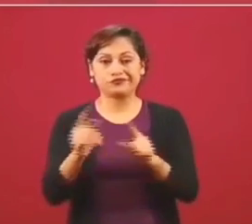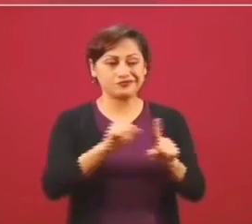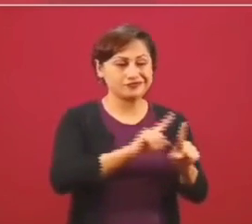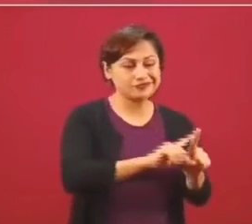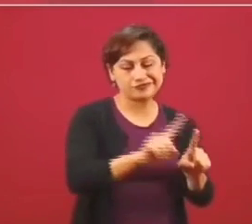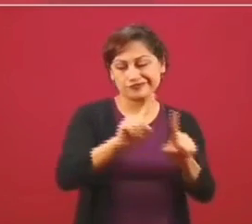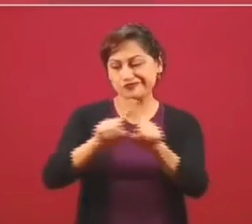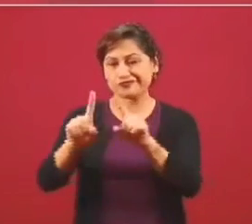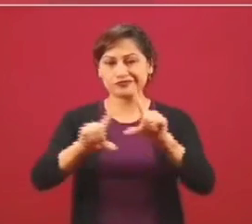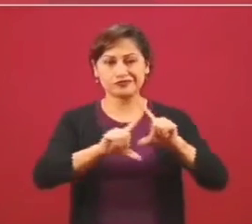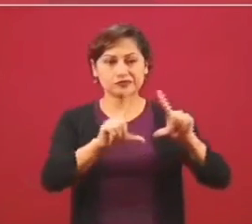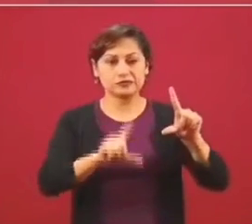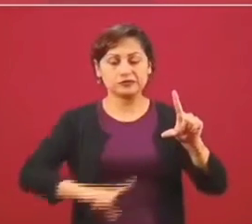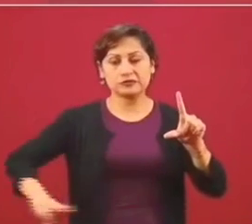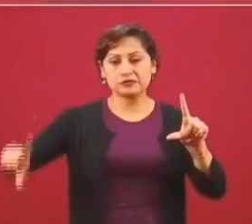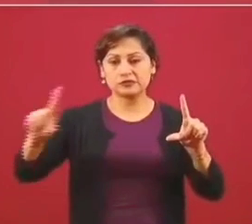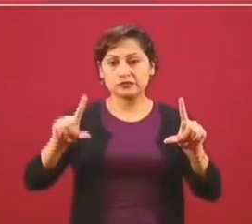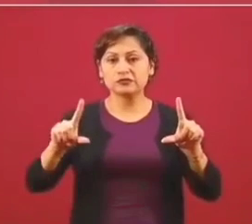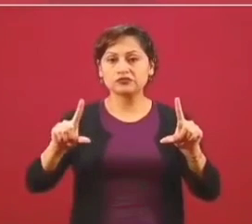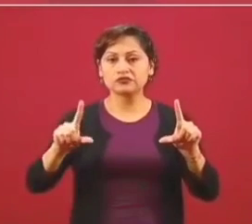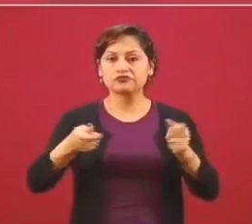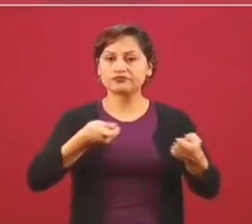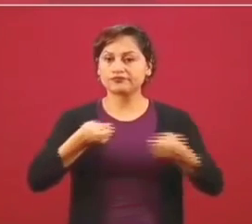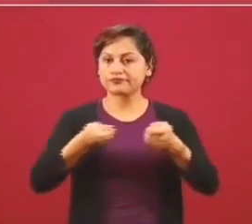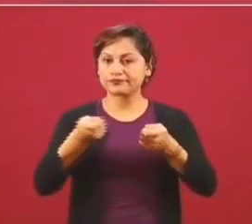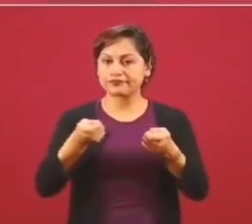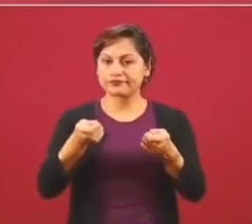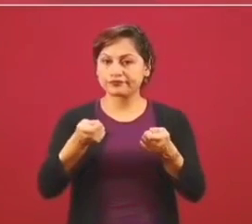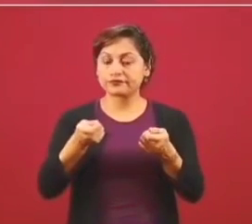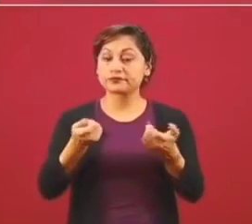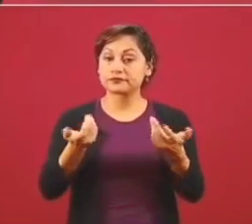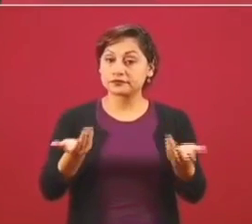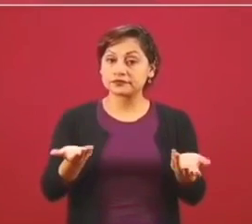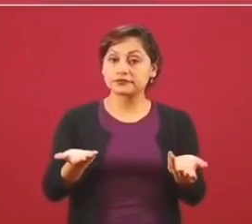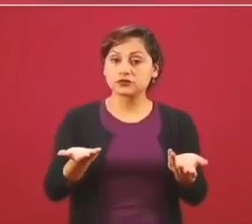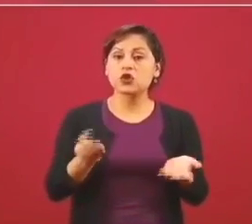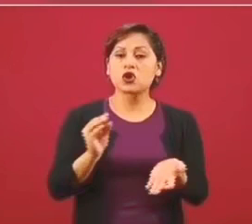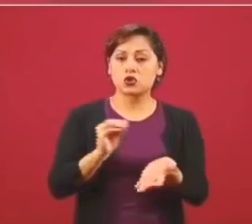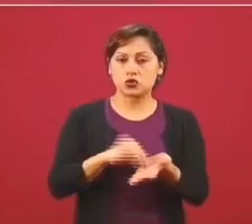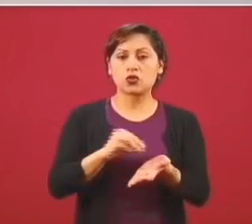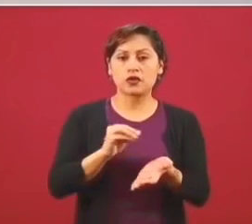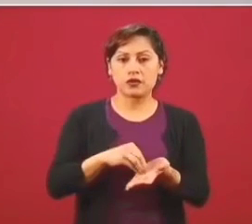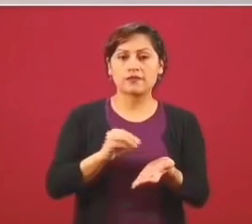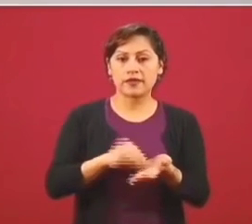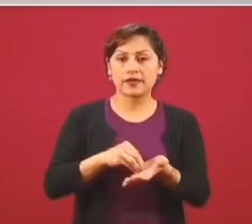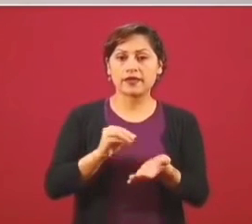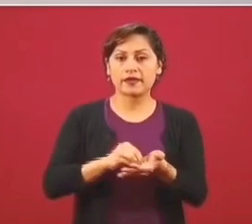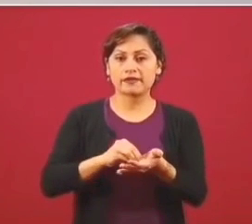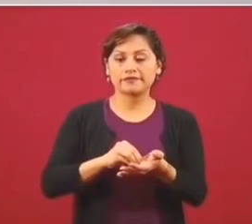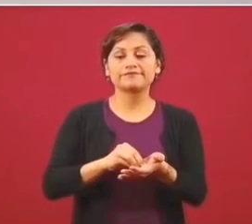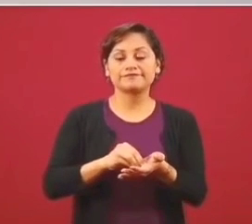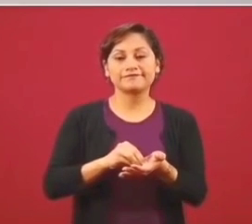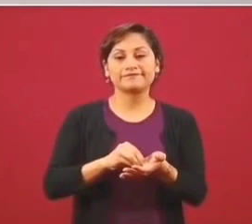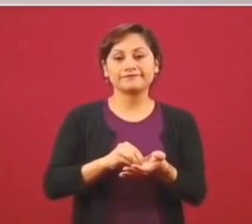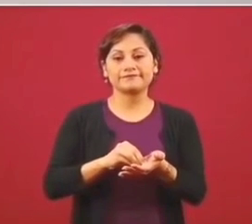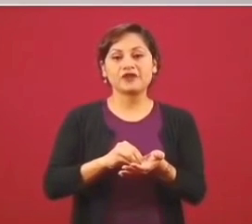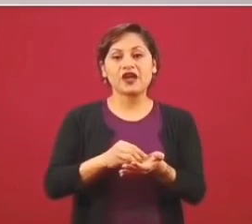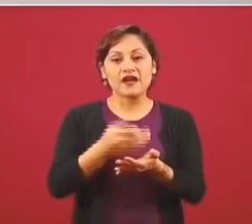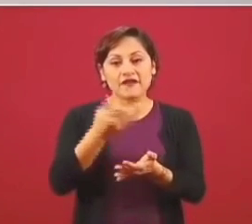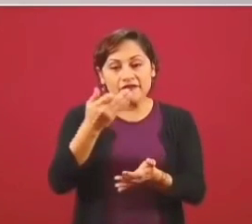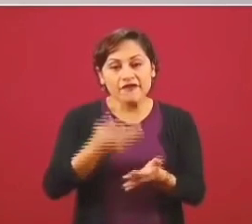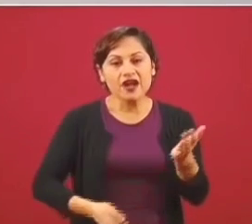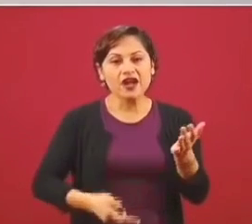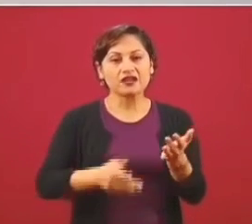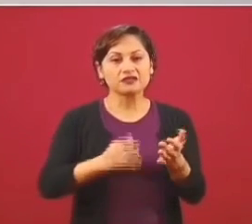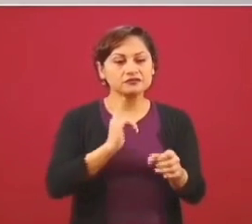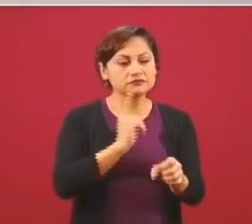Y eso todavía falta limpiarlo. Tengo